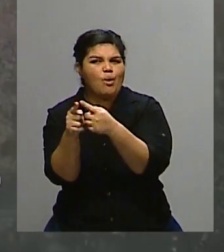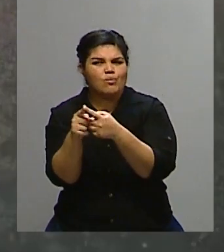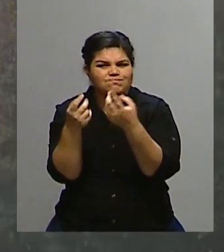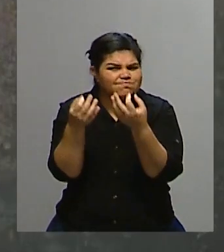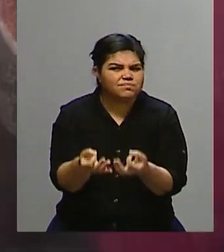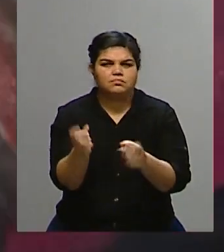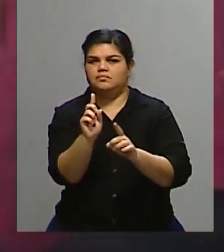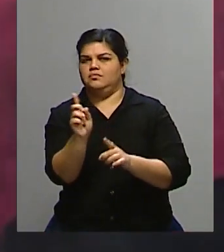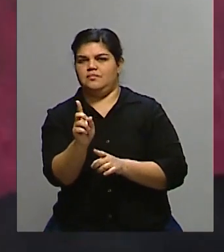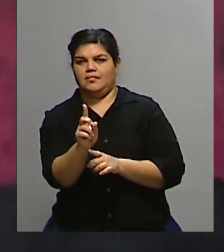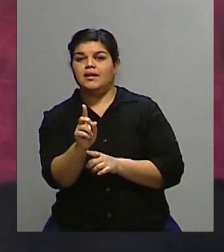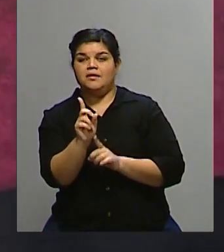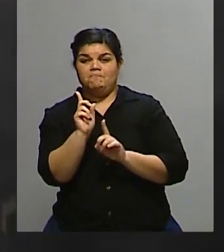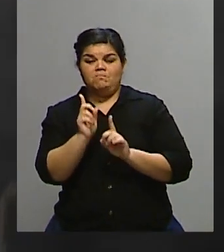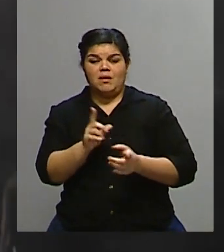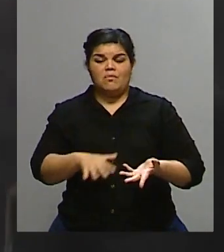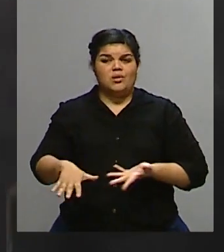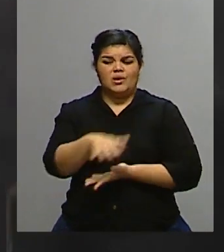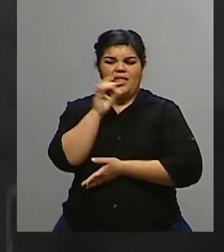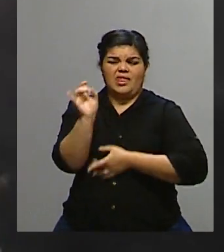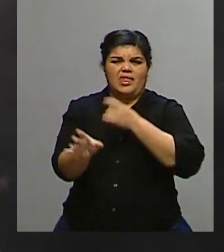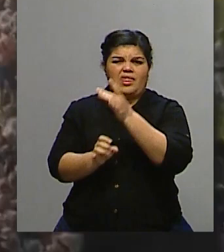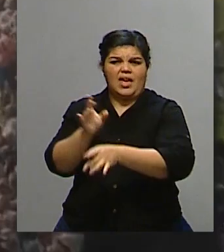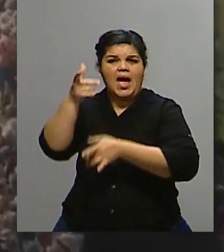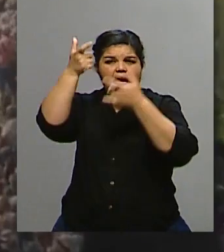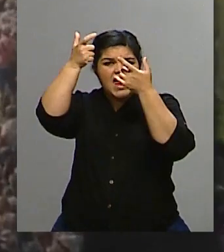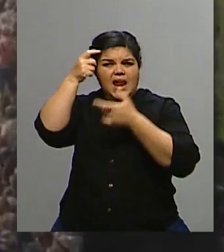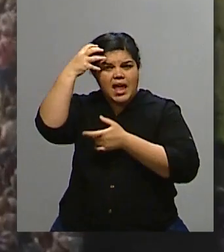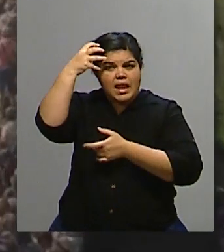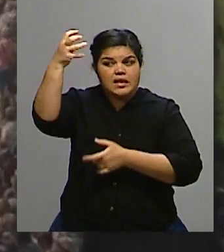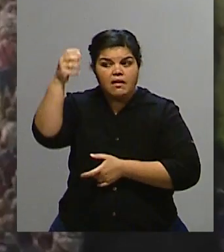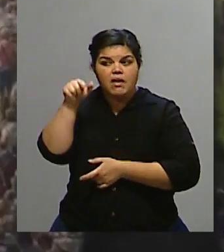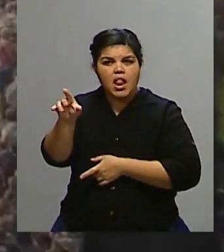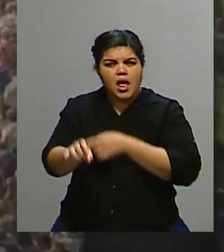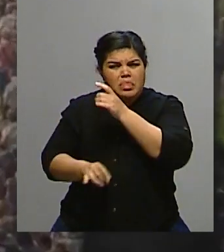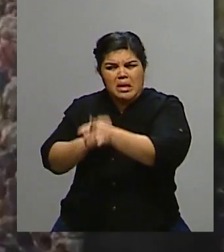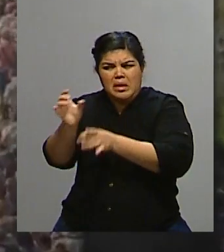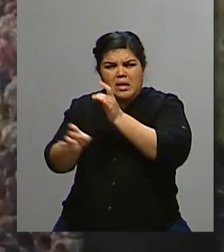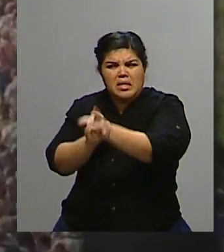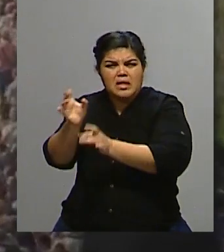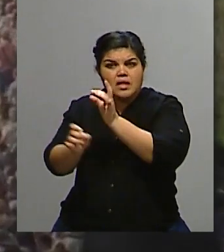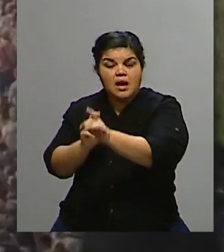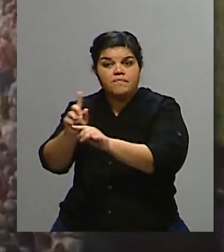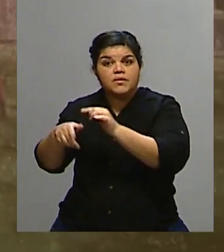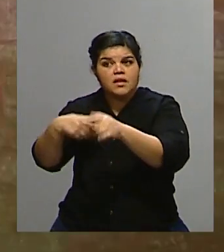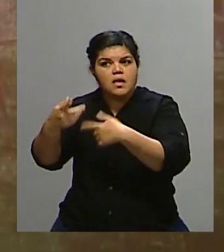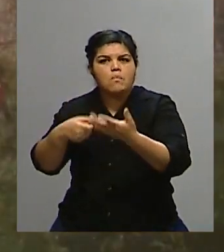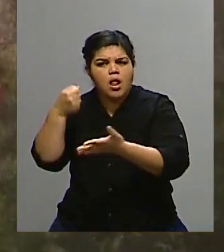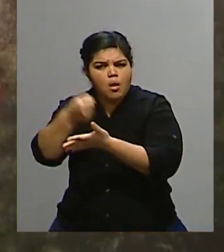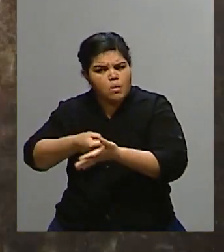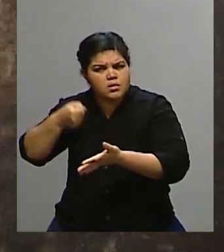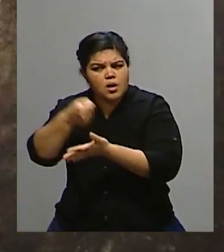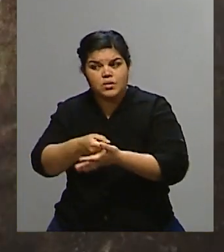la reina remontó muchísimo, mejoró muchísimo su imagen, trabajó mucho